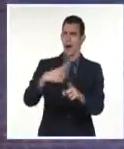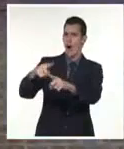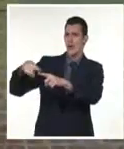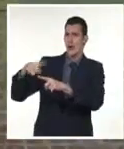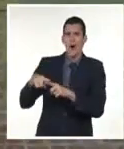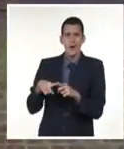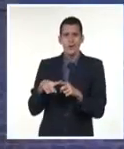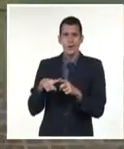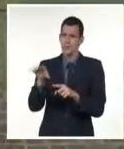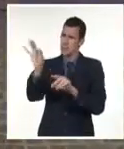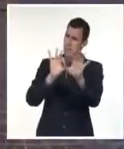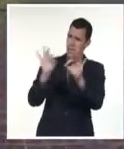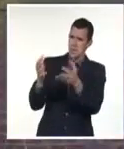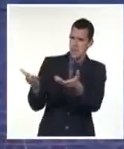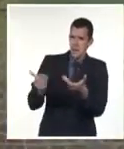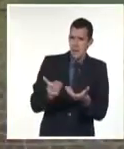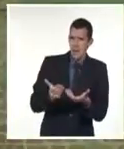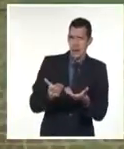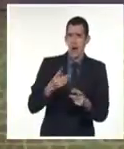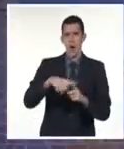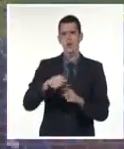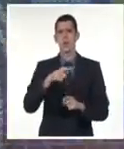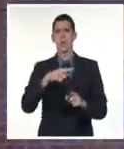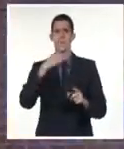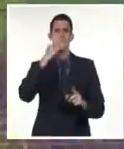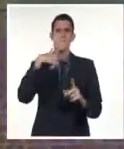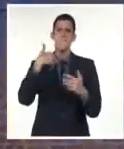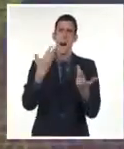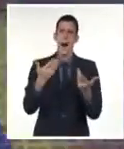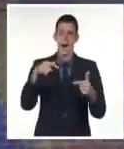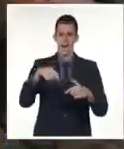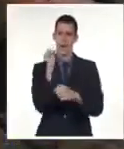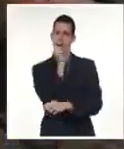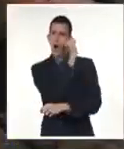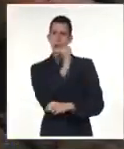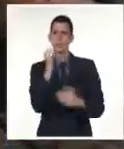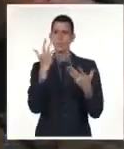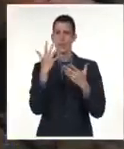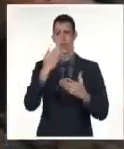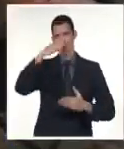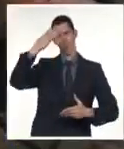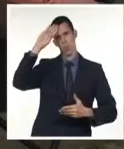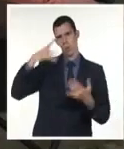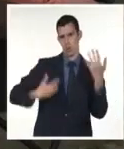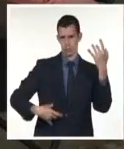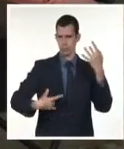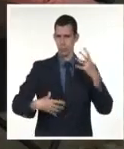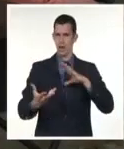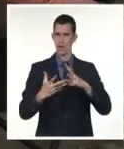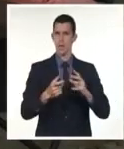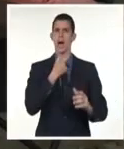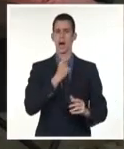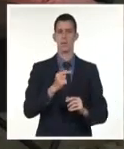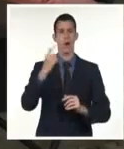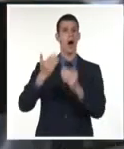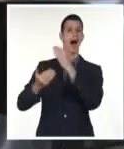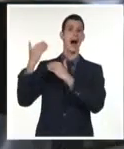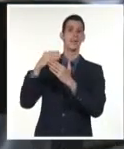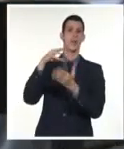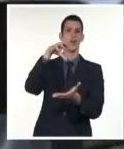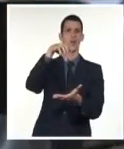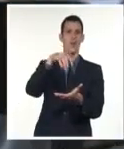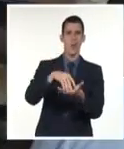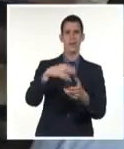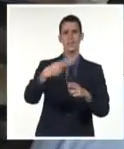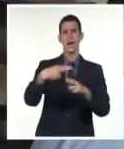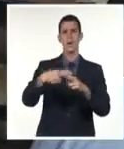del patio. Habana World Music tendrá como sede el principal el antiguo José Antonio Echevarría, hoy Club 500, aquí en la capital.